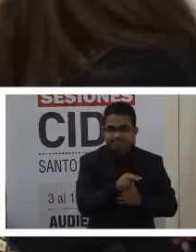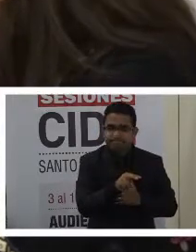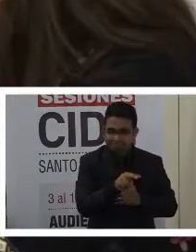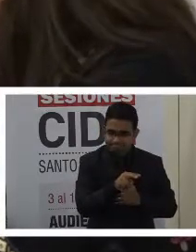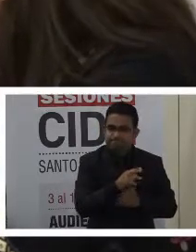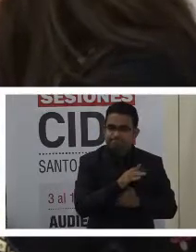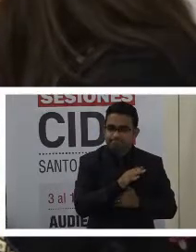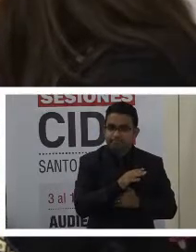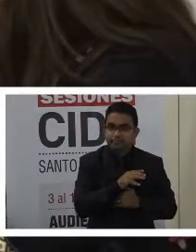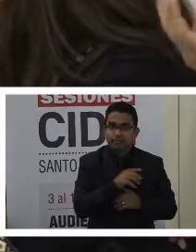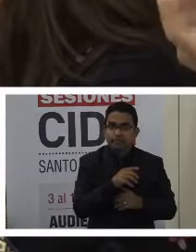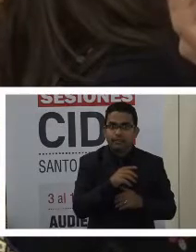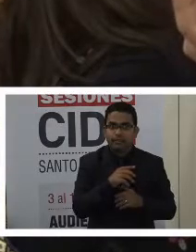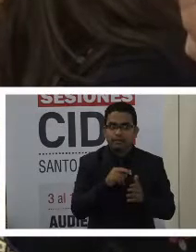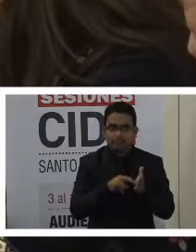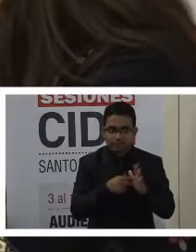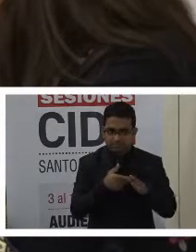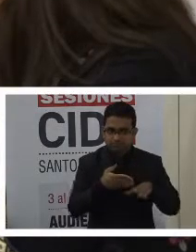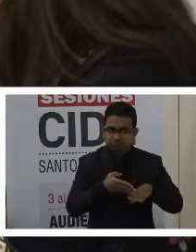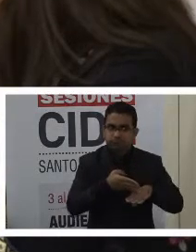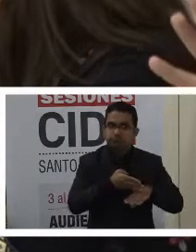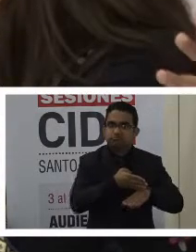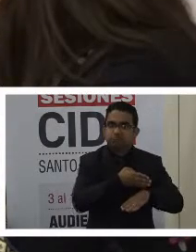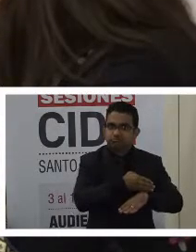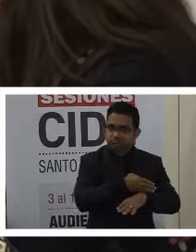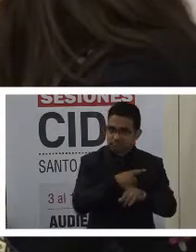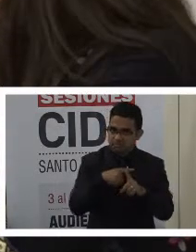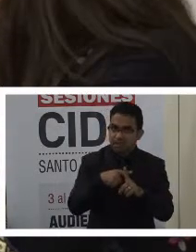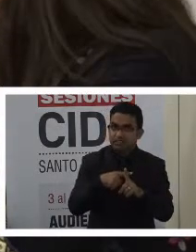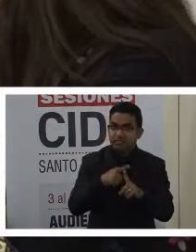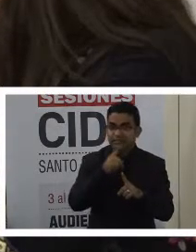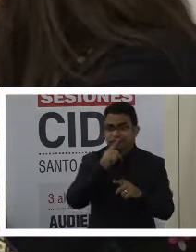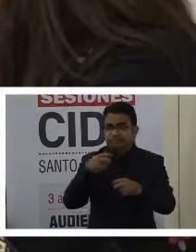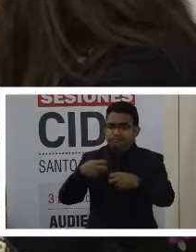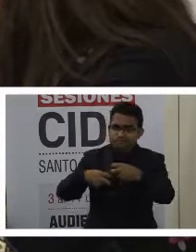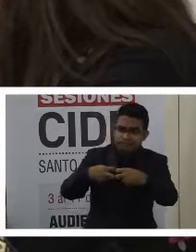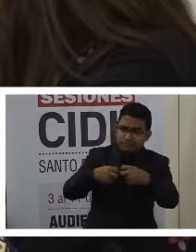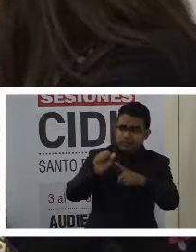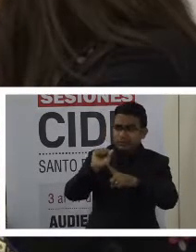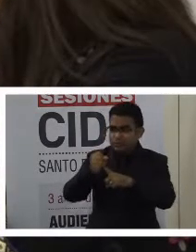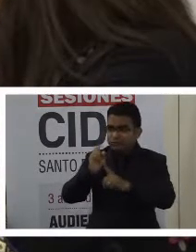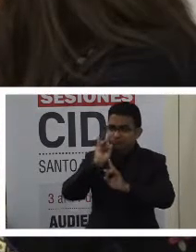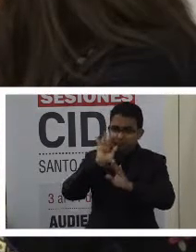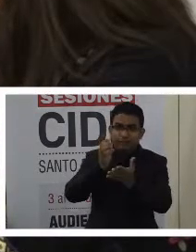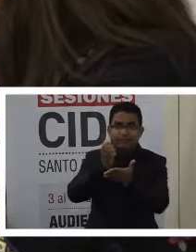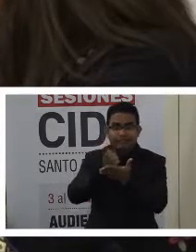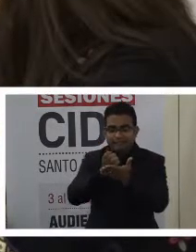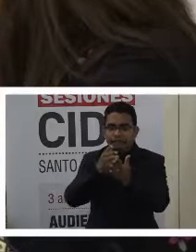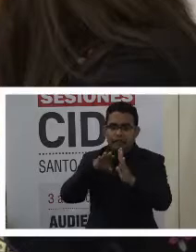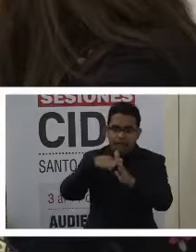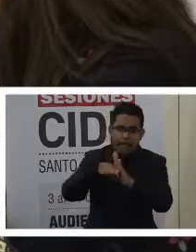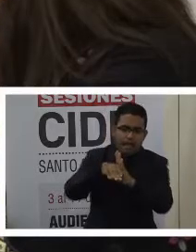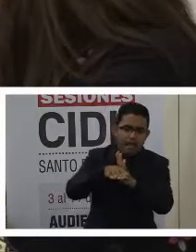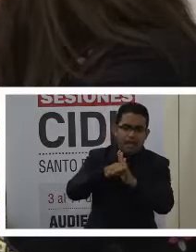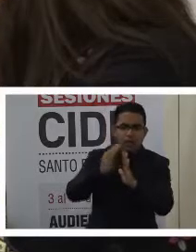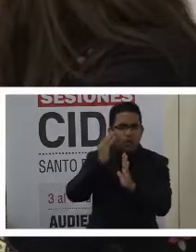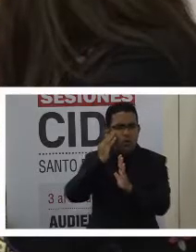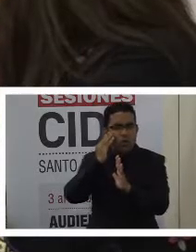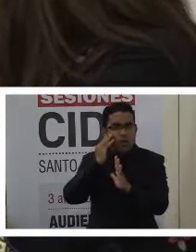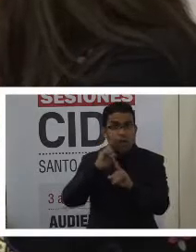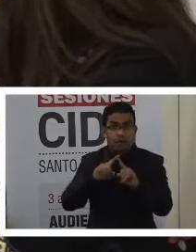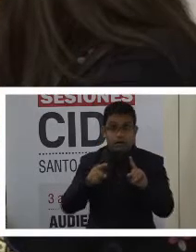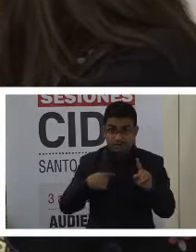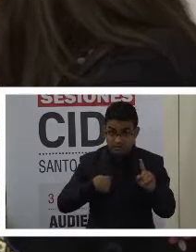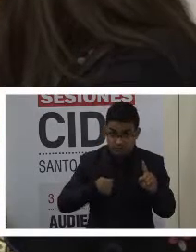de que se está avanzando en ese terreno a pesar de las dificultades de la situación económica que se padece en el país. No soy